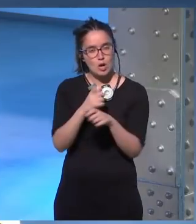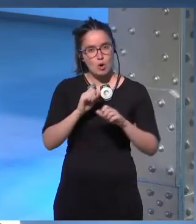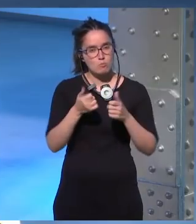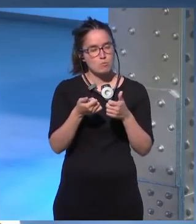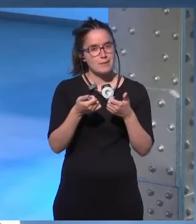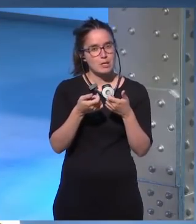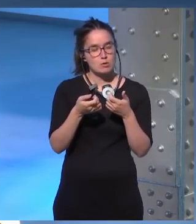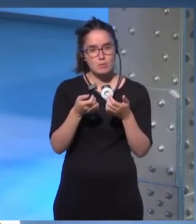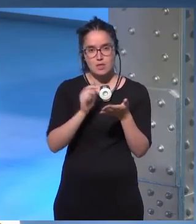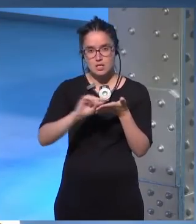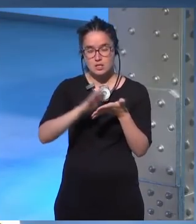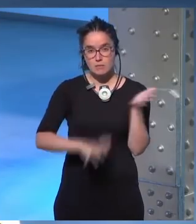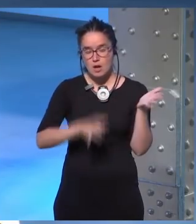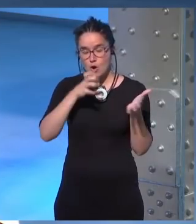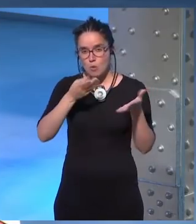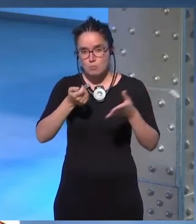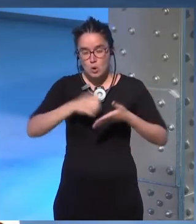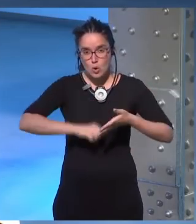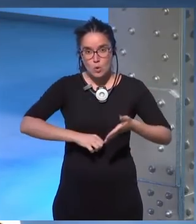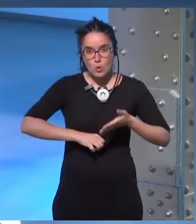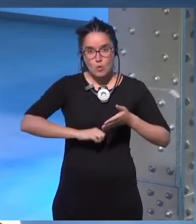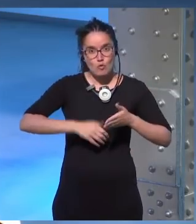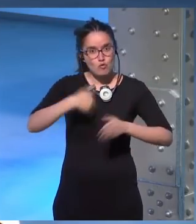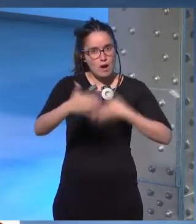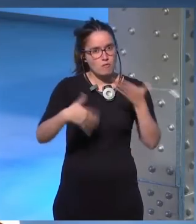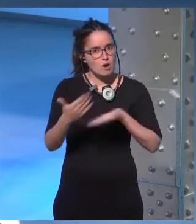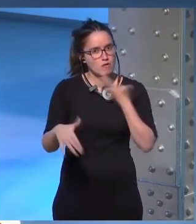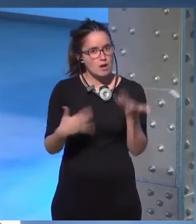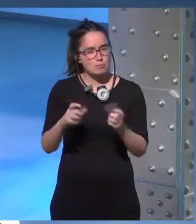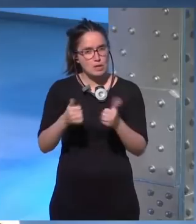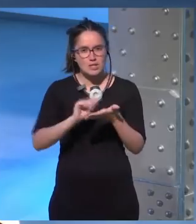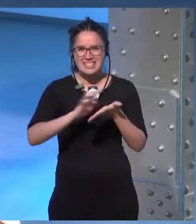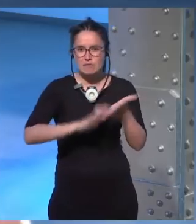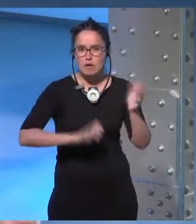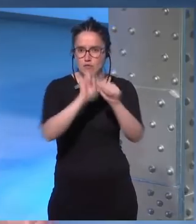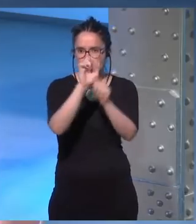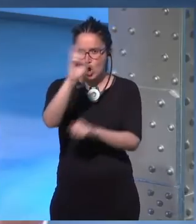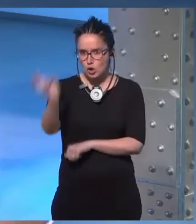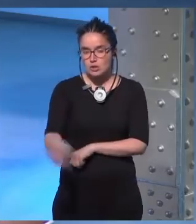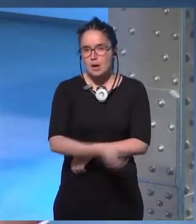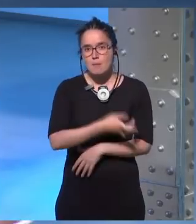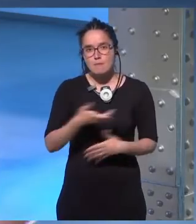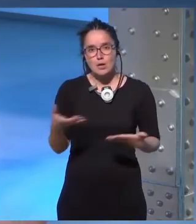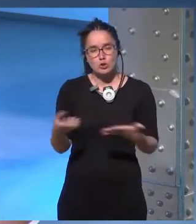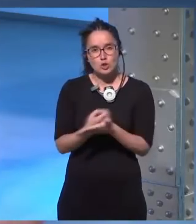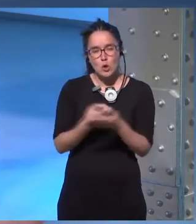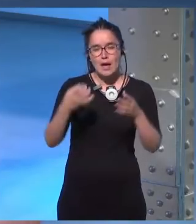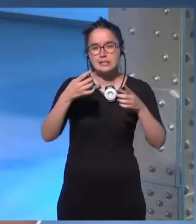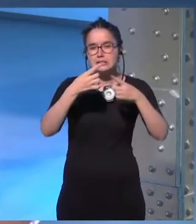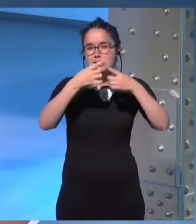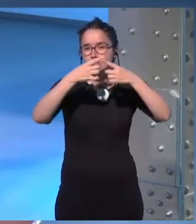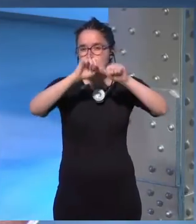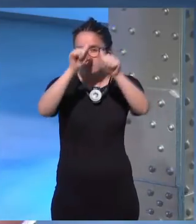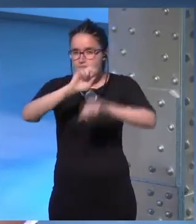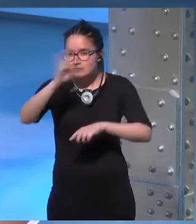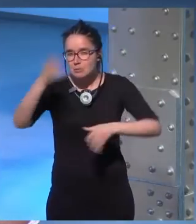escribí parece que ahora me lo he quitado de dentro y estoy empezando a escribir otras cosas pero todas las distopías que hemos ido